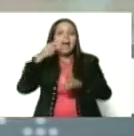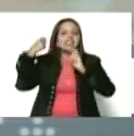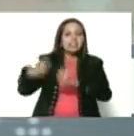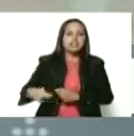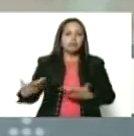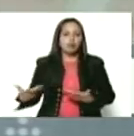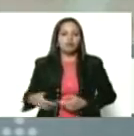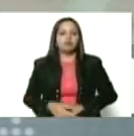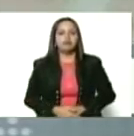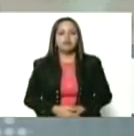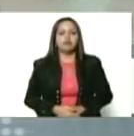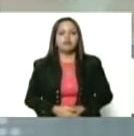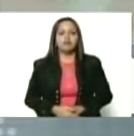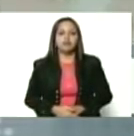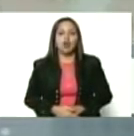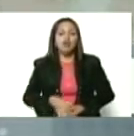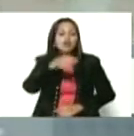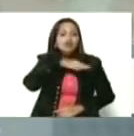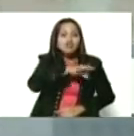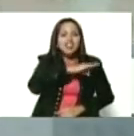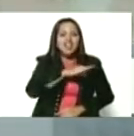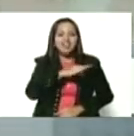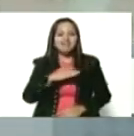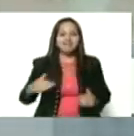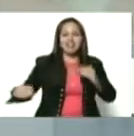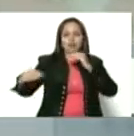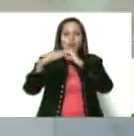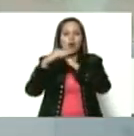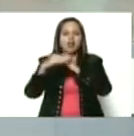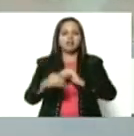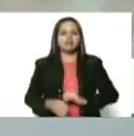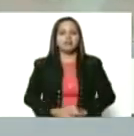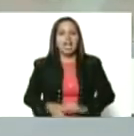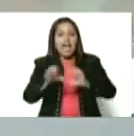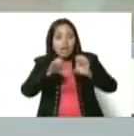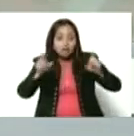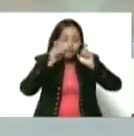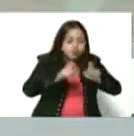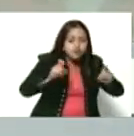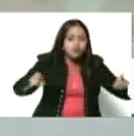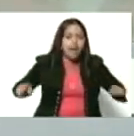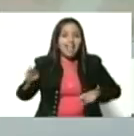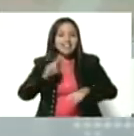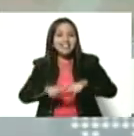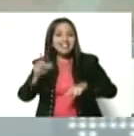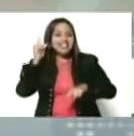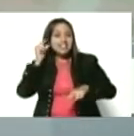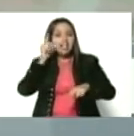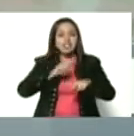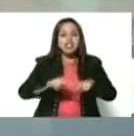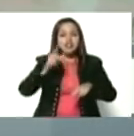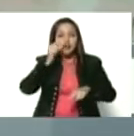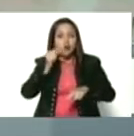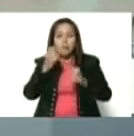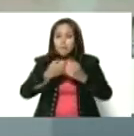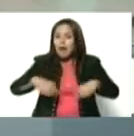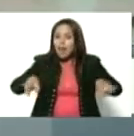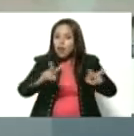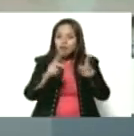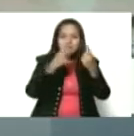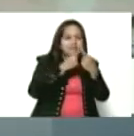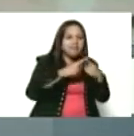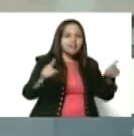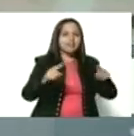ya sea una sociedad de iguales, educar a esos niños y niñas en otros valores, porque los